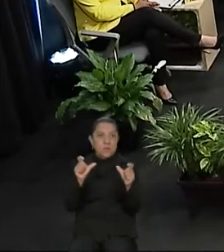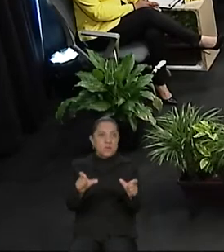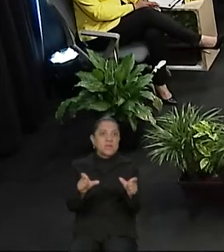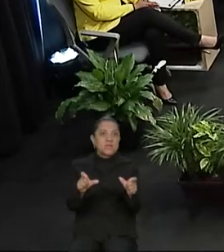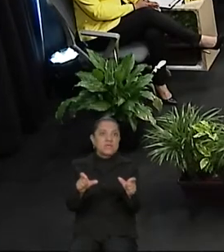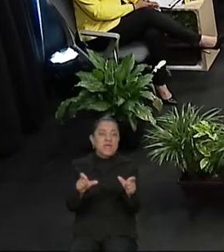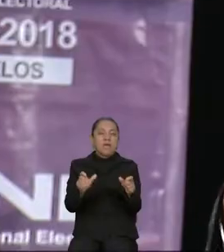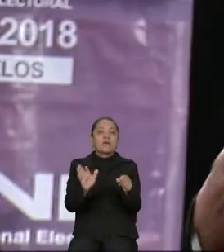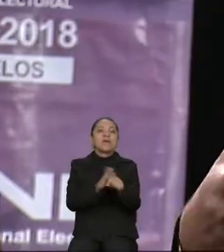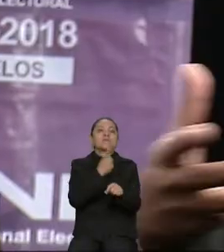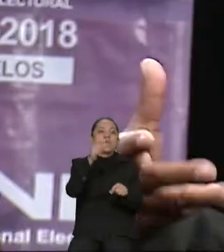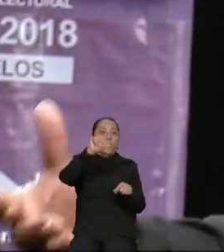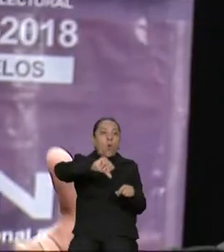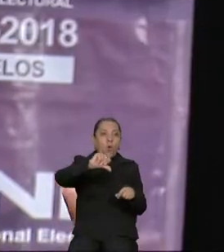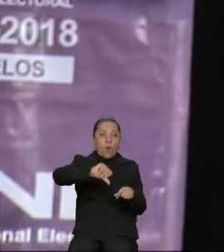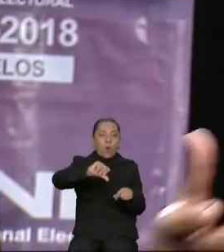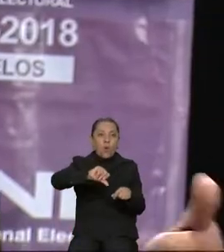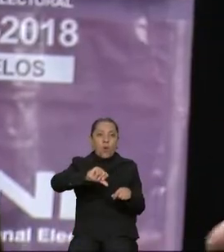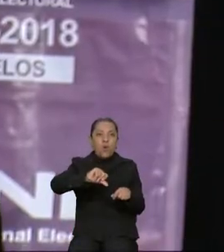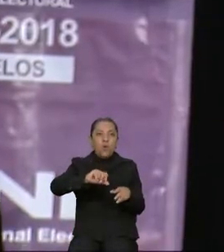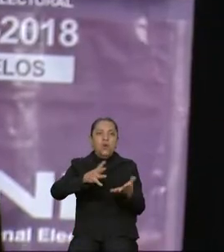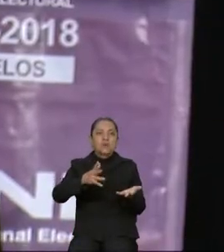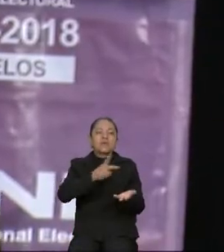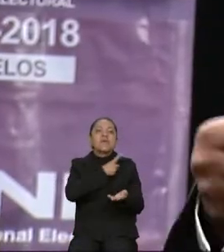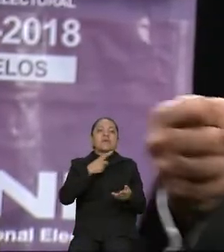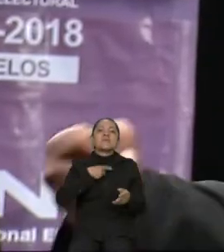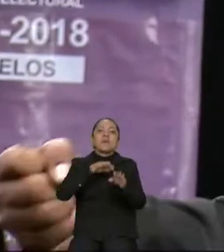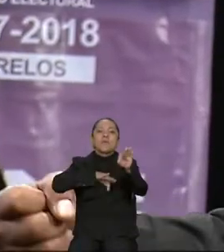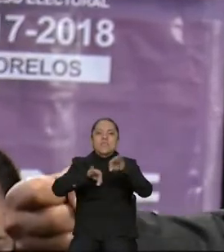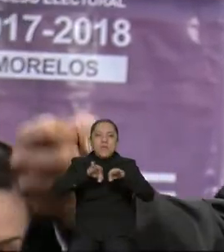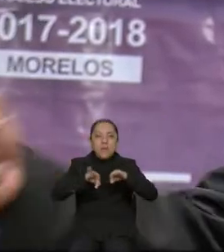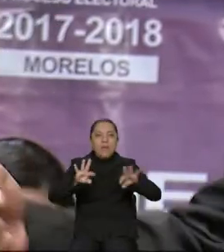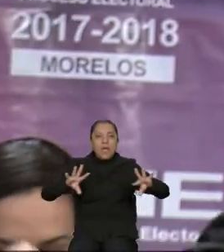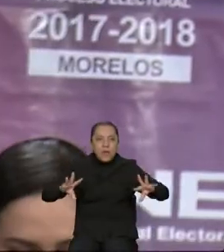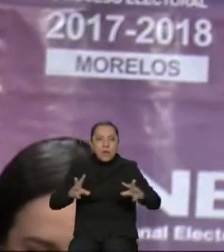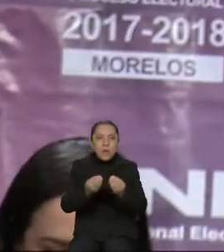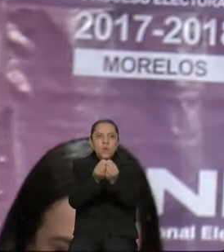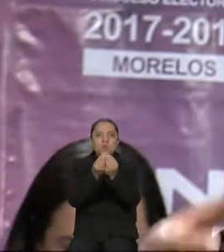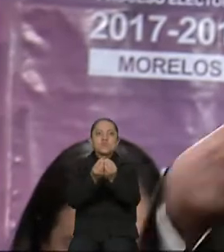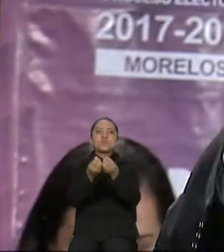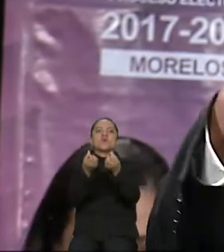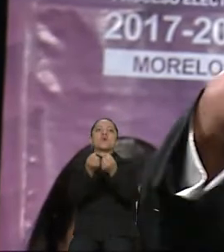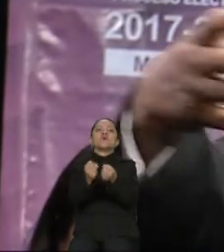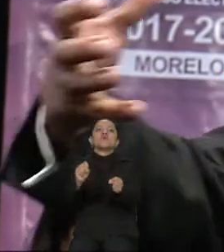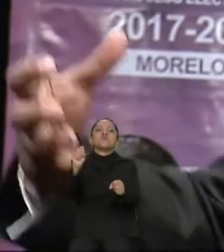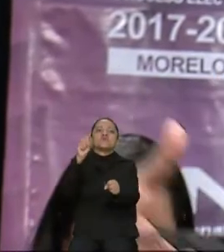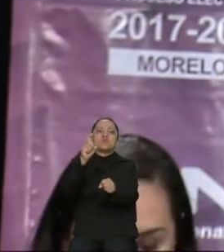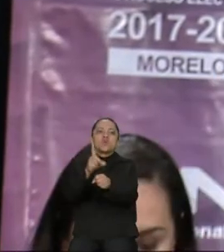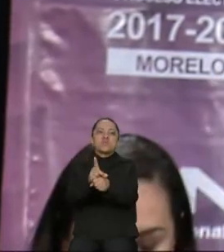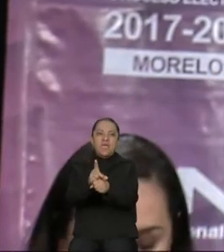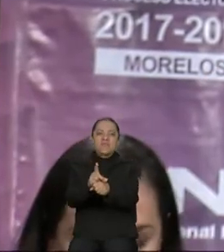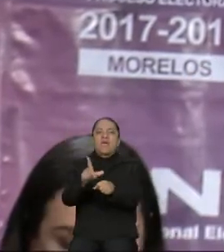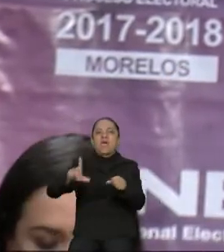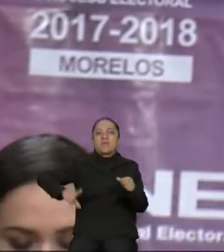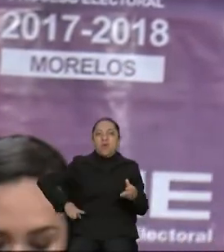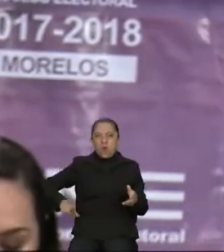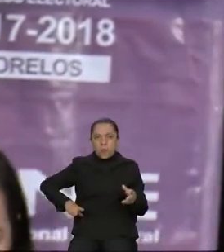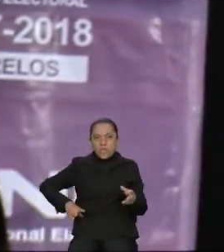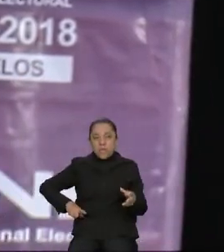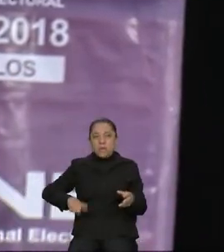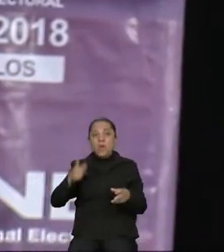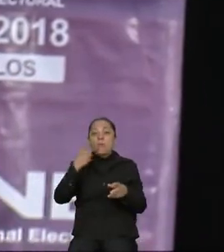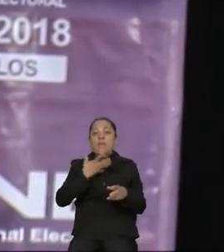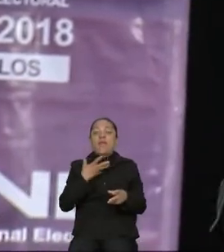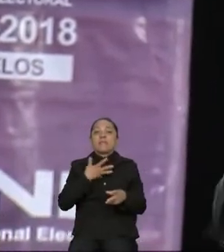hoy tienen que tener que trabajar juntos sociedad y gobierno para darle una buena organización